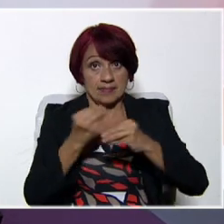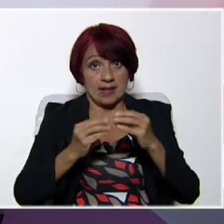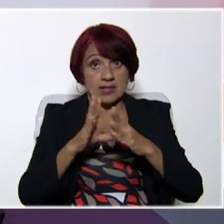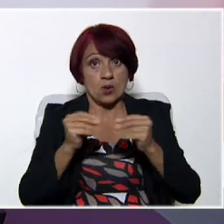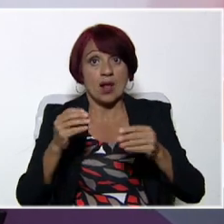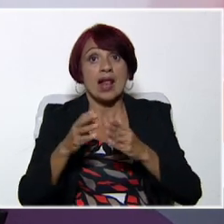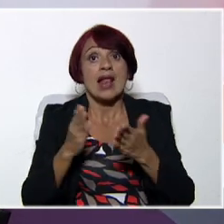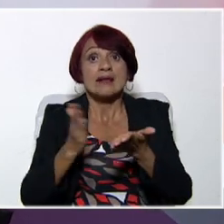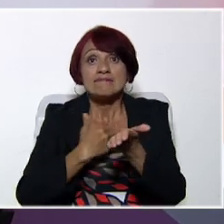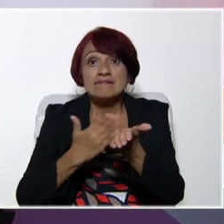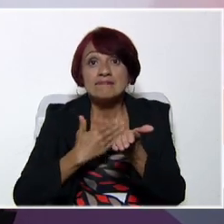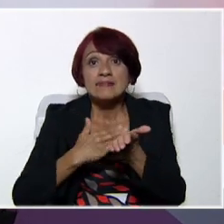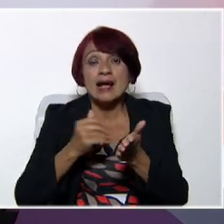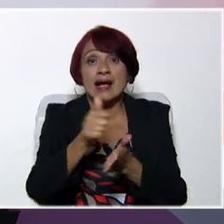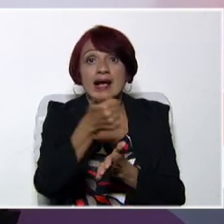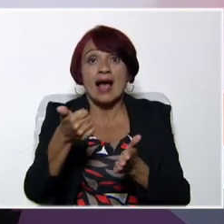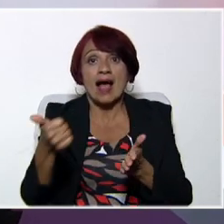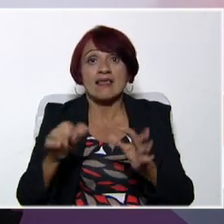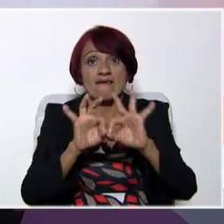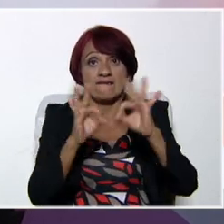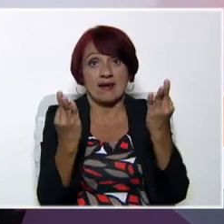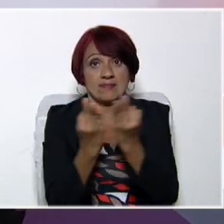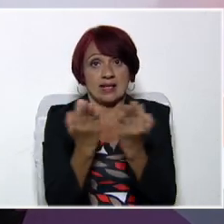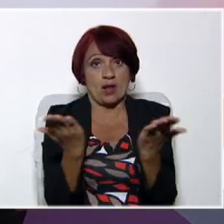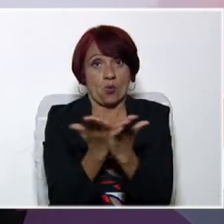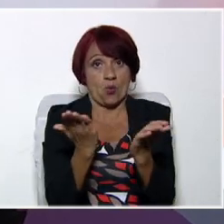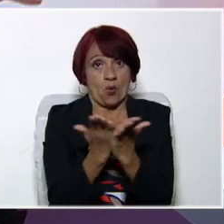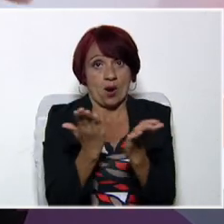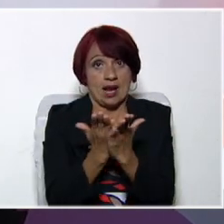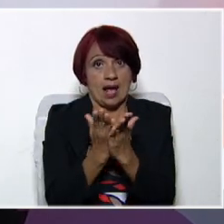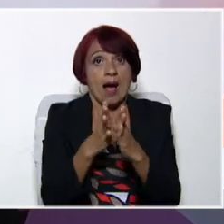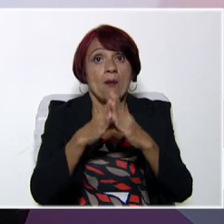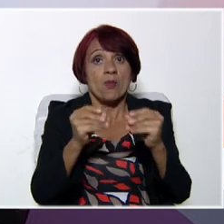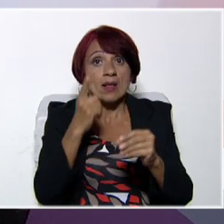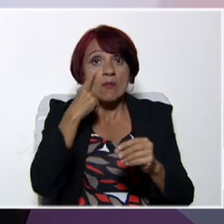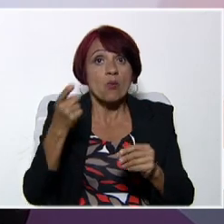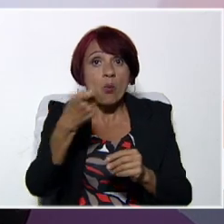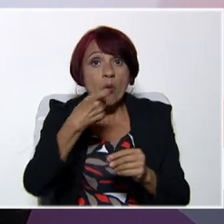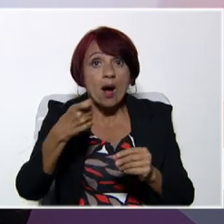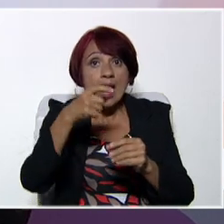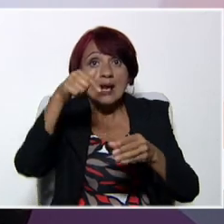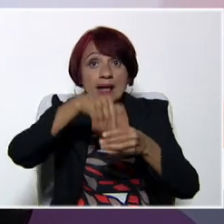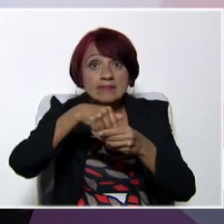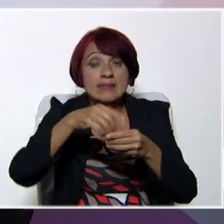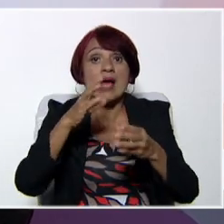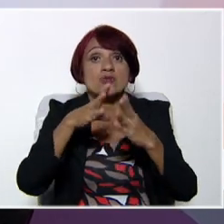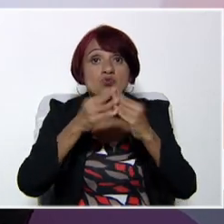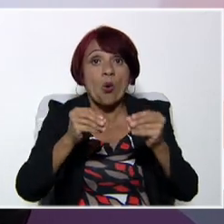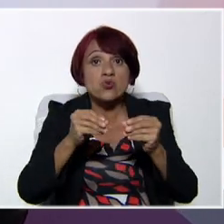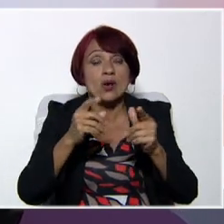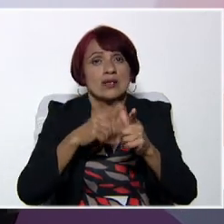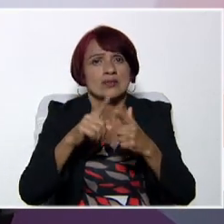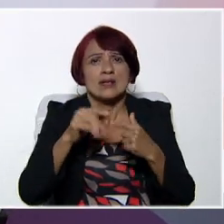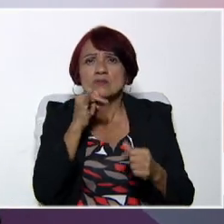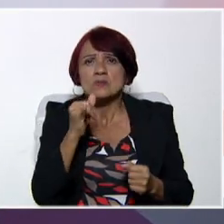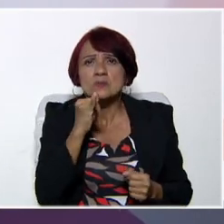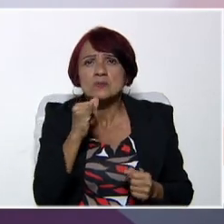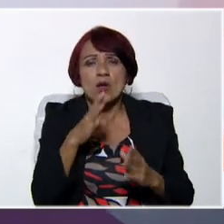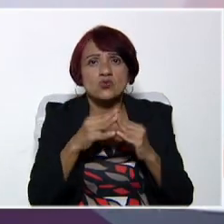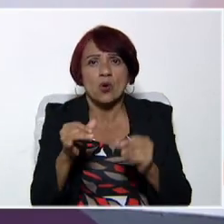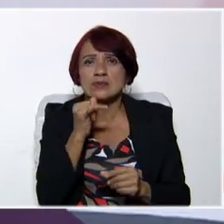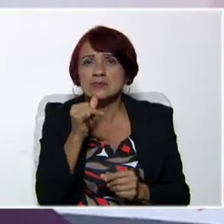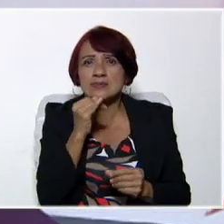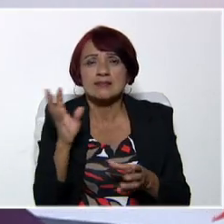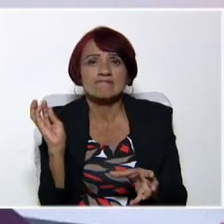pedagógica en cadafamilionescuela.me.gov.be. Tengan todas las noticias a la